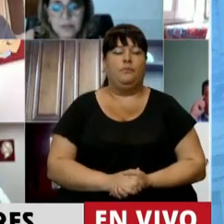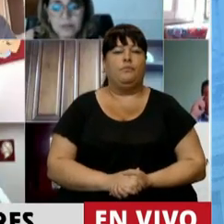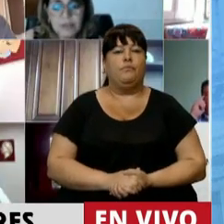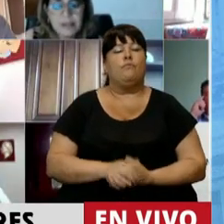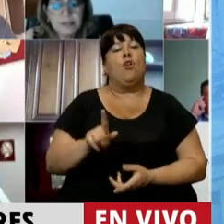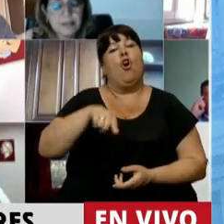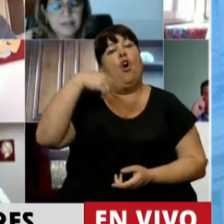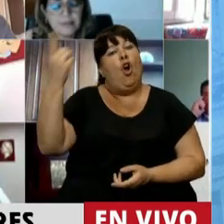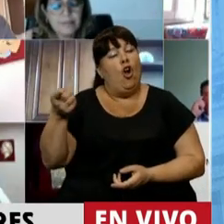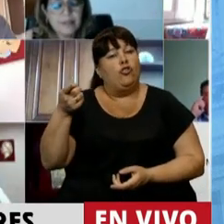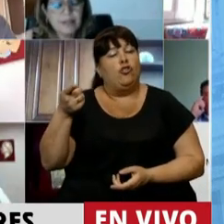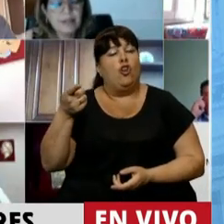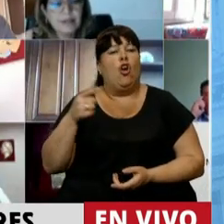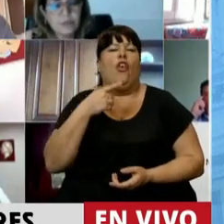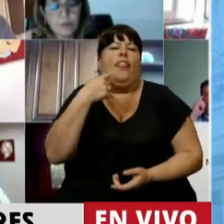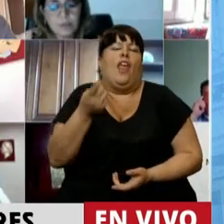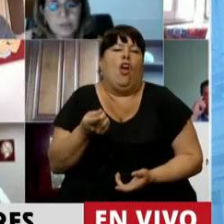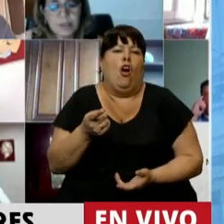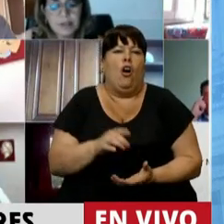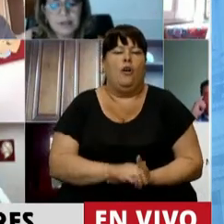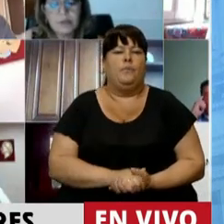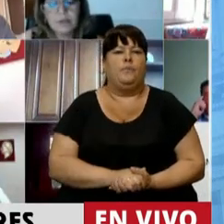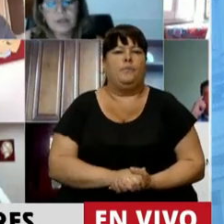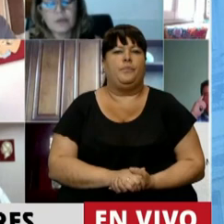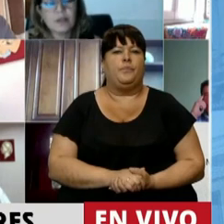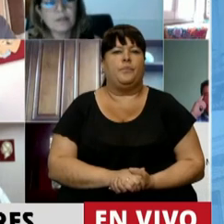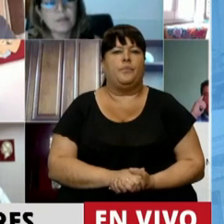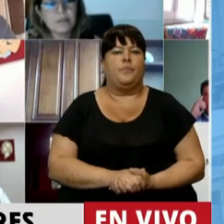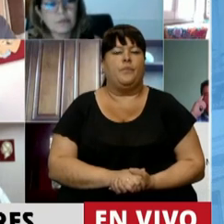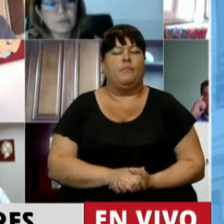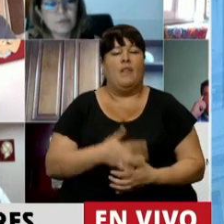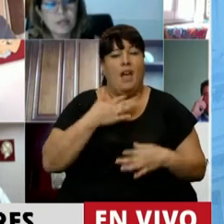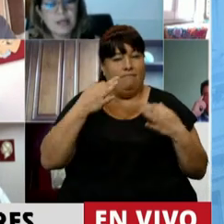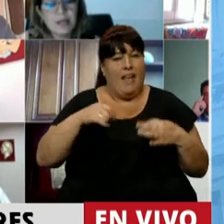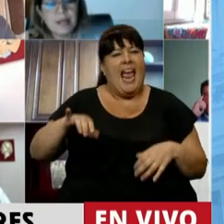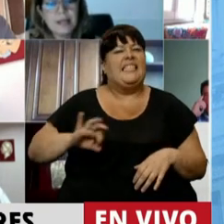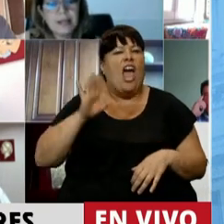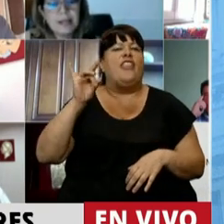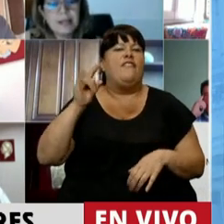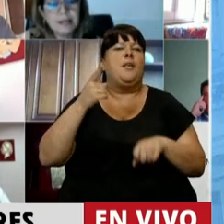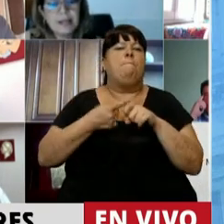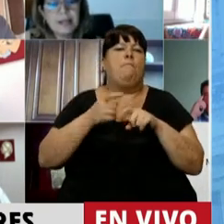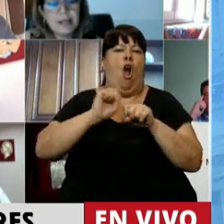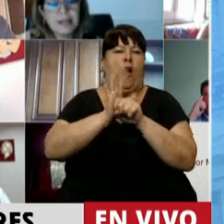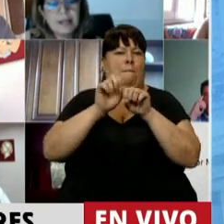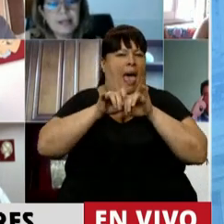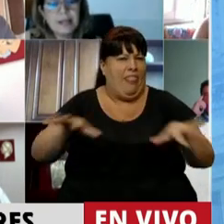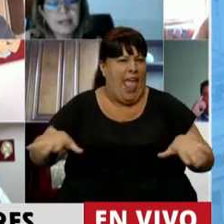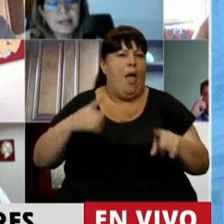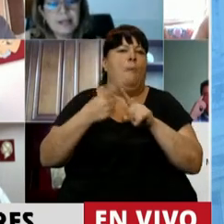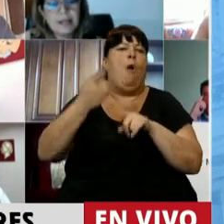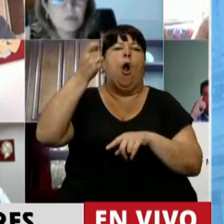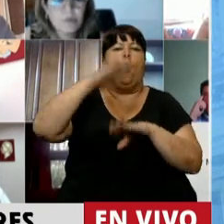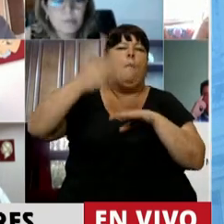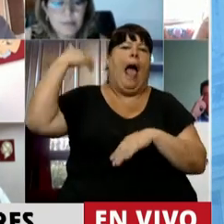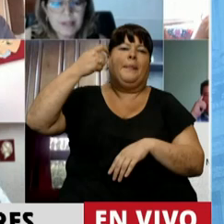Otros llegaron a decir que en realidad este año fue difícil por la pandemia, por la herencia